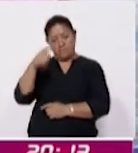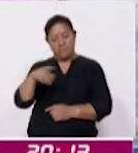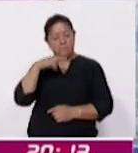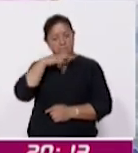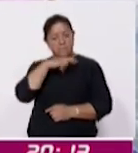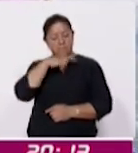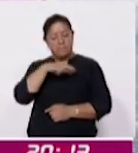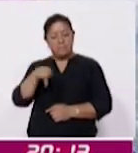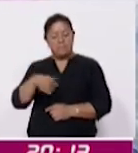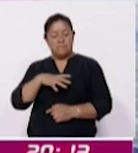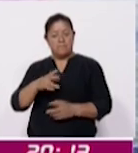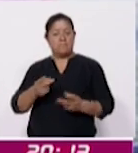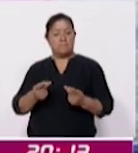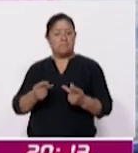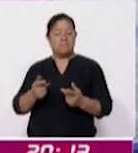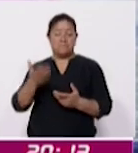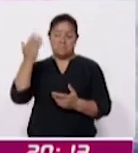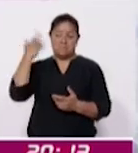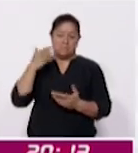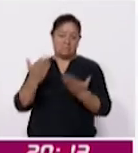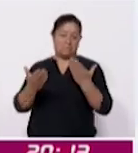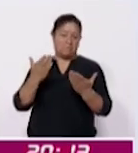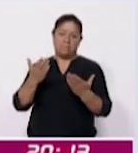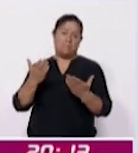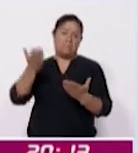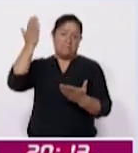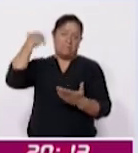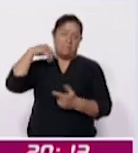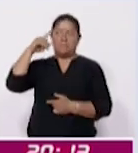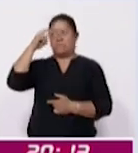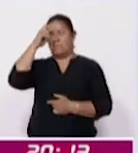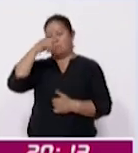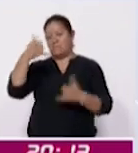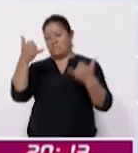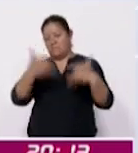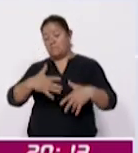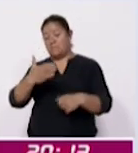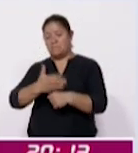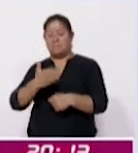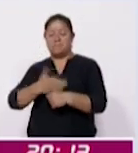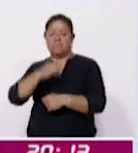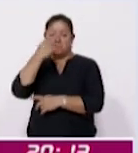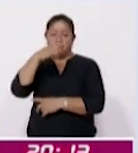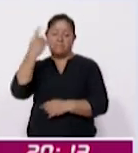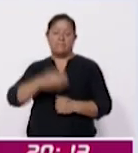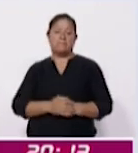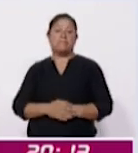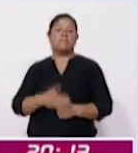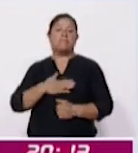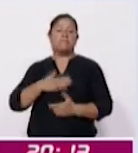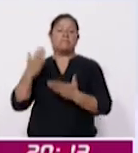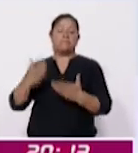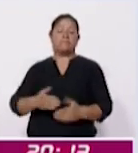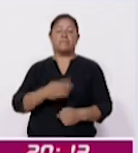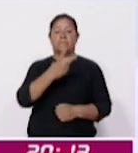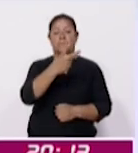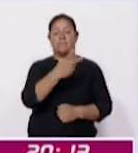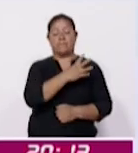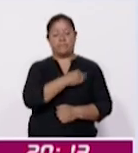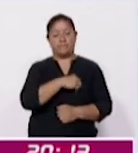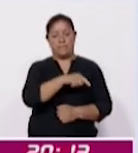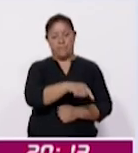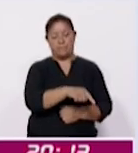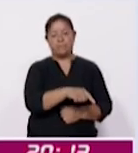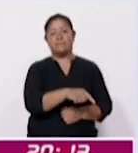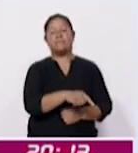trámite en comparación con años anteriores. Vengo a reinscribir a dos de mis niños y una que